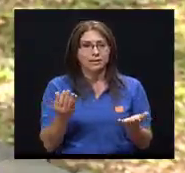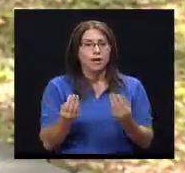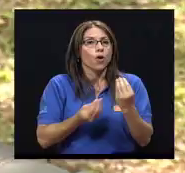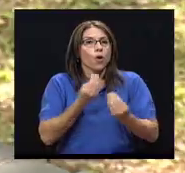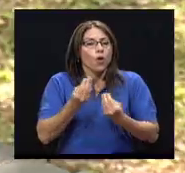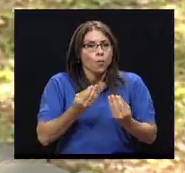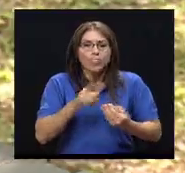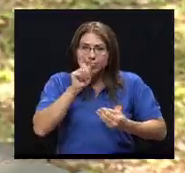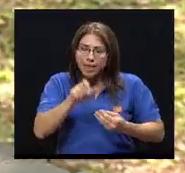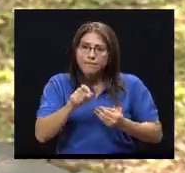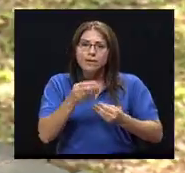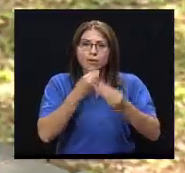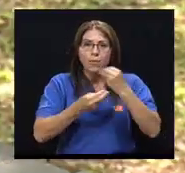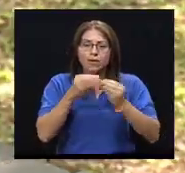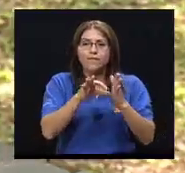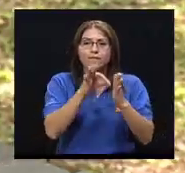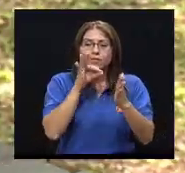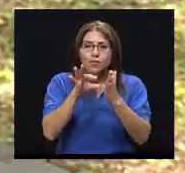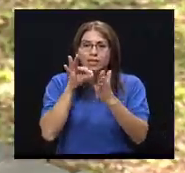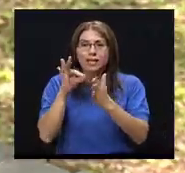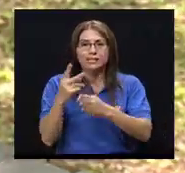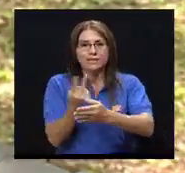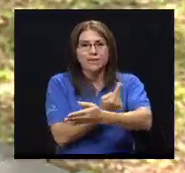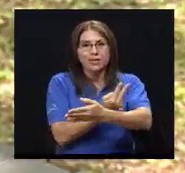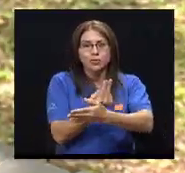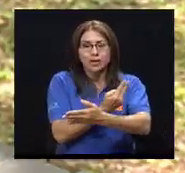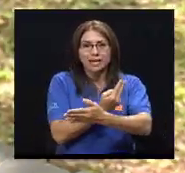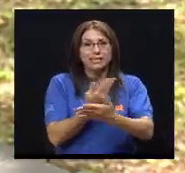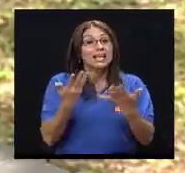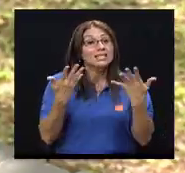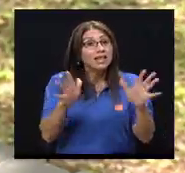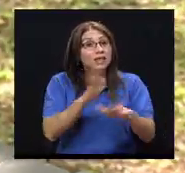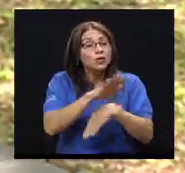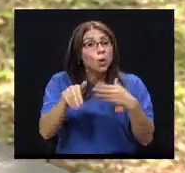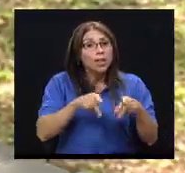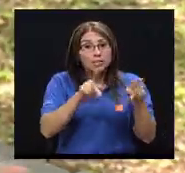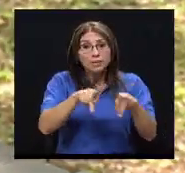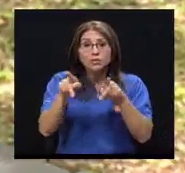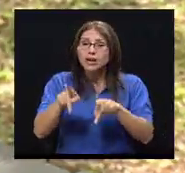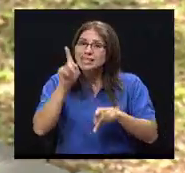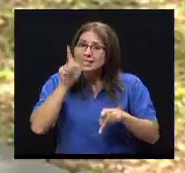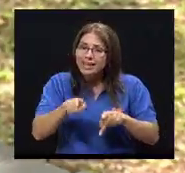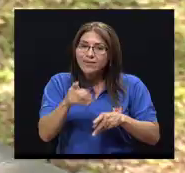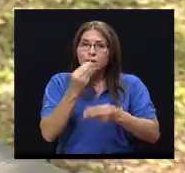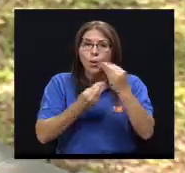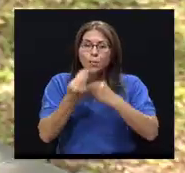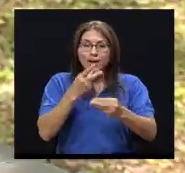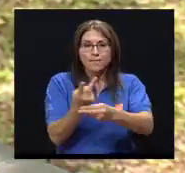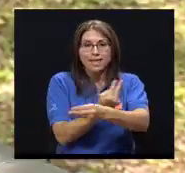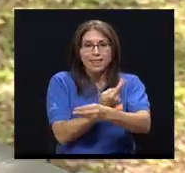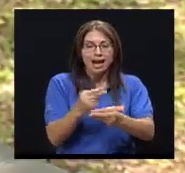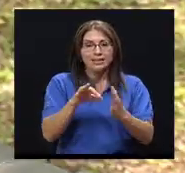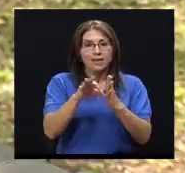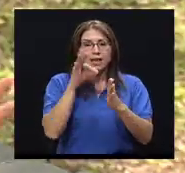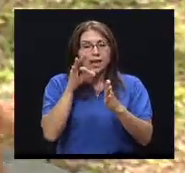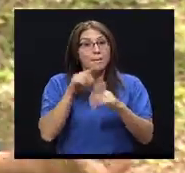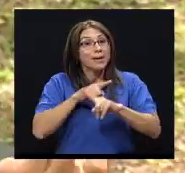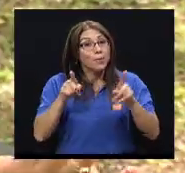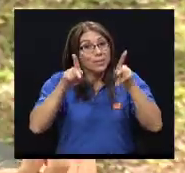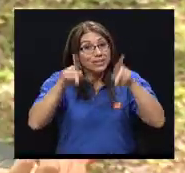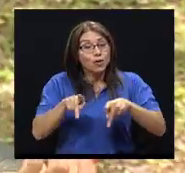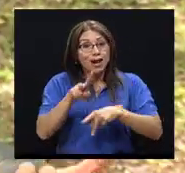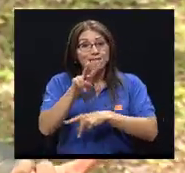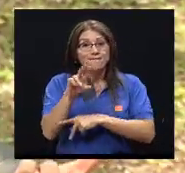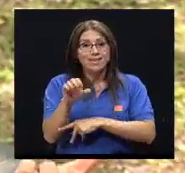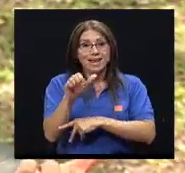No puede ser, simplemente no existe. Si ya todas las personas deberían consumir los vegetarianos, es mandatorio. Porque por el